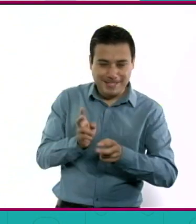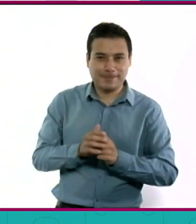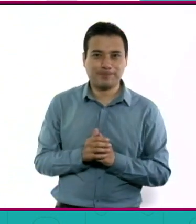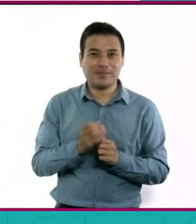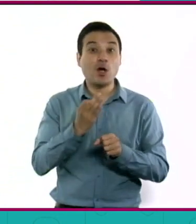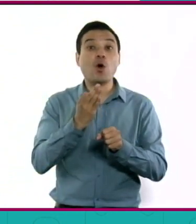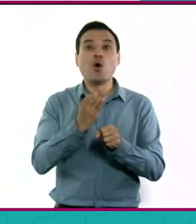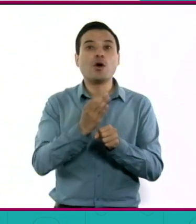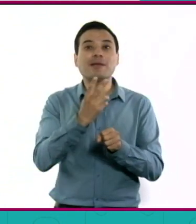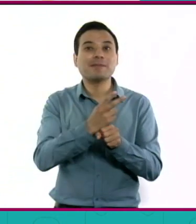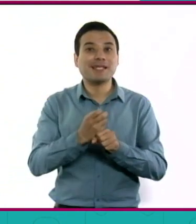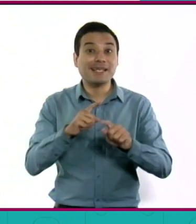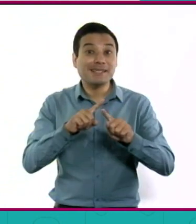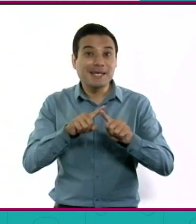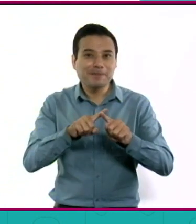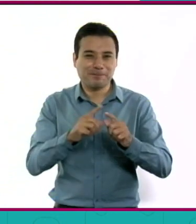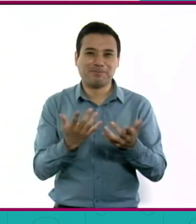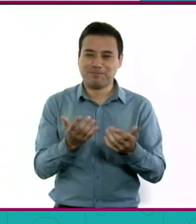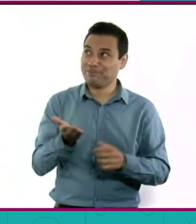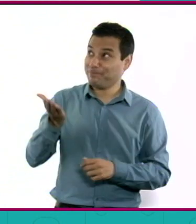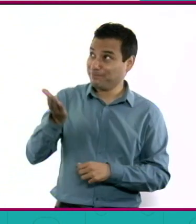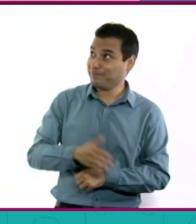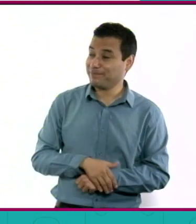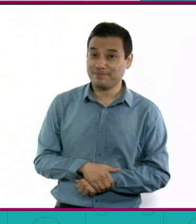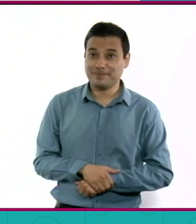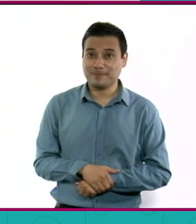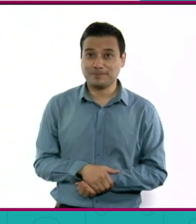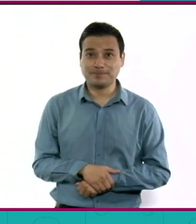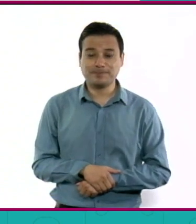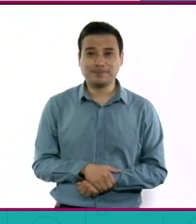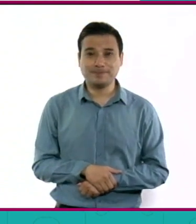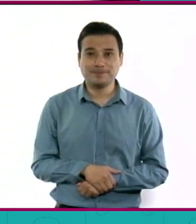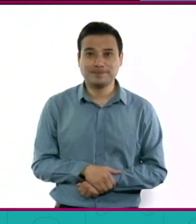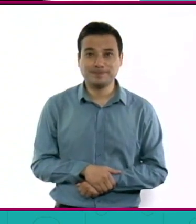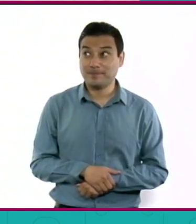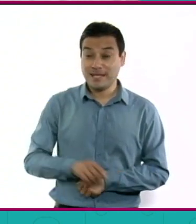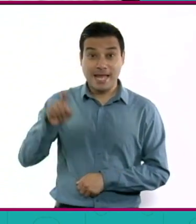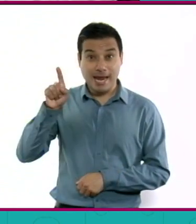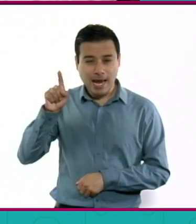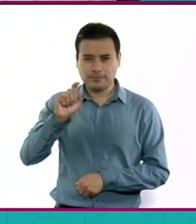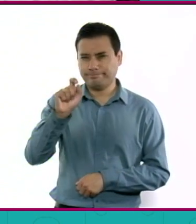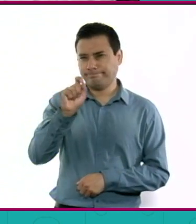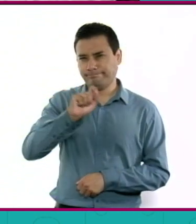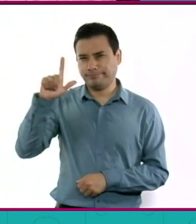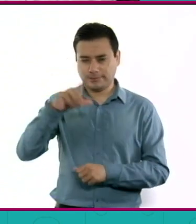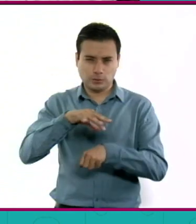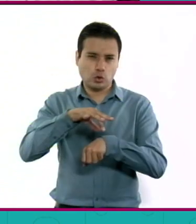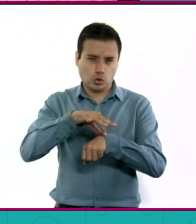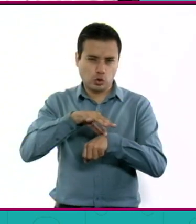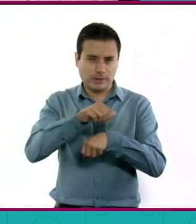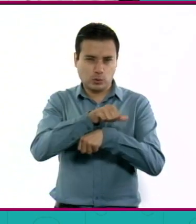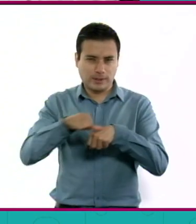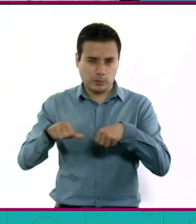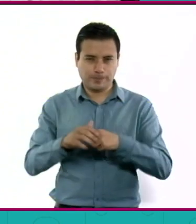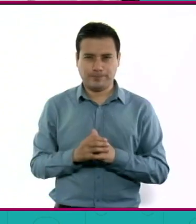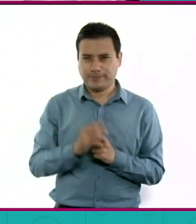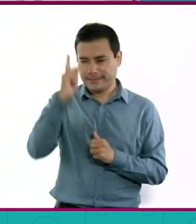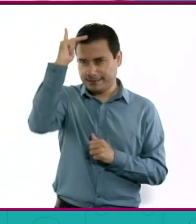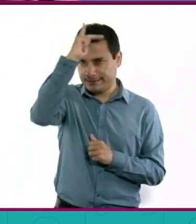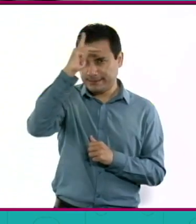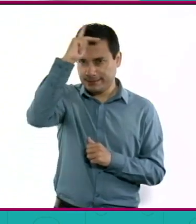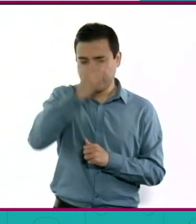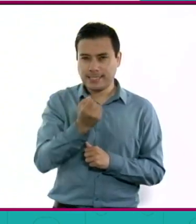tenemos de invitado al doctor Jorge Armando Barriguete Meléndez, quien es un destacado médico cirujano y psiquiatra,